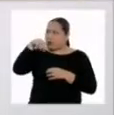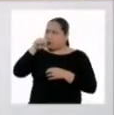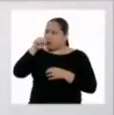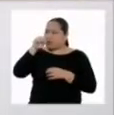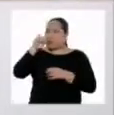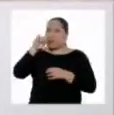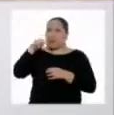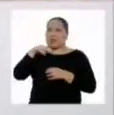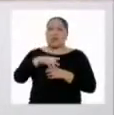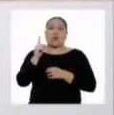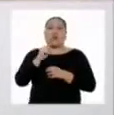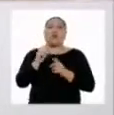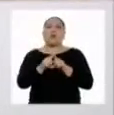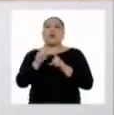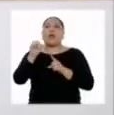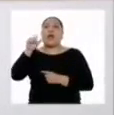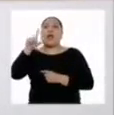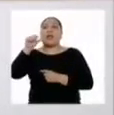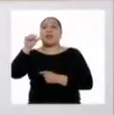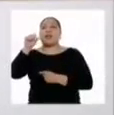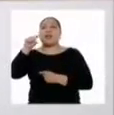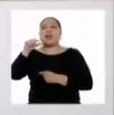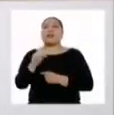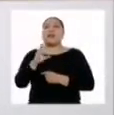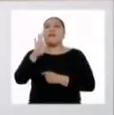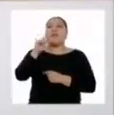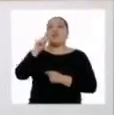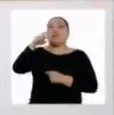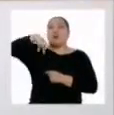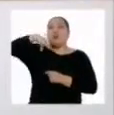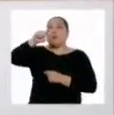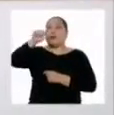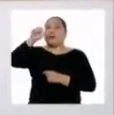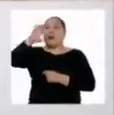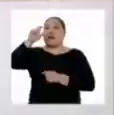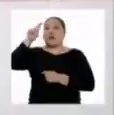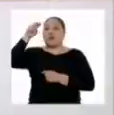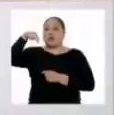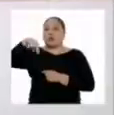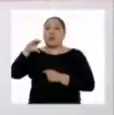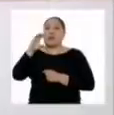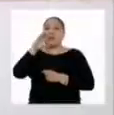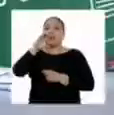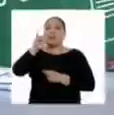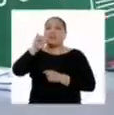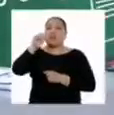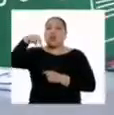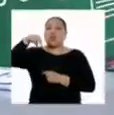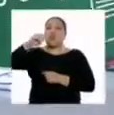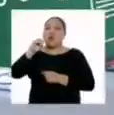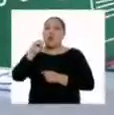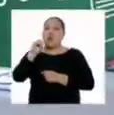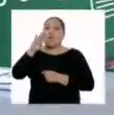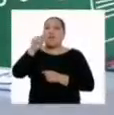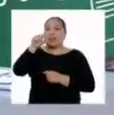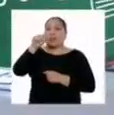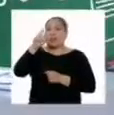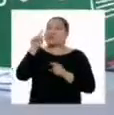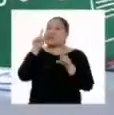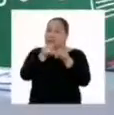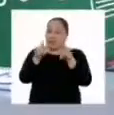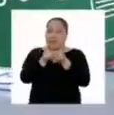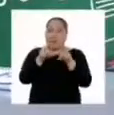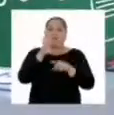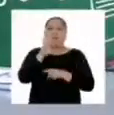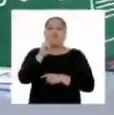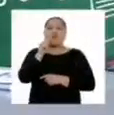algas, el fitoplactón y las cianobacterias son organismos que también realizan la fotosíntesis. Gracias por la explicación,